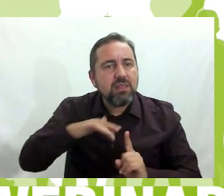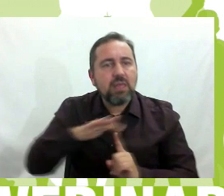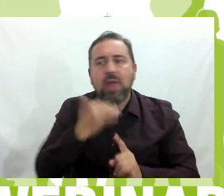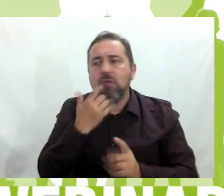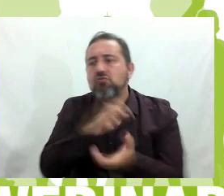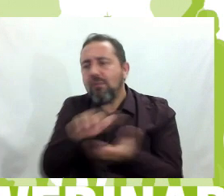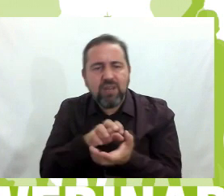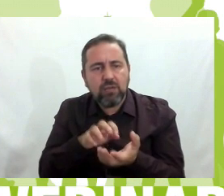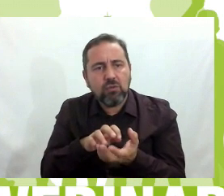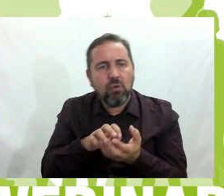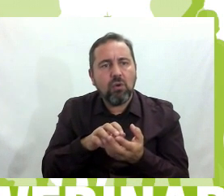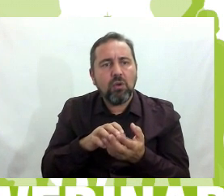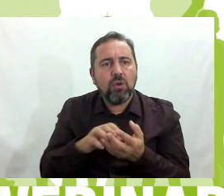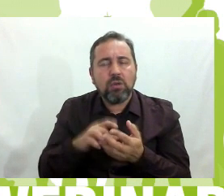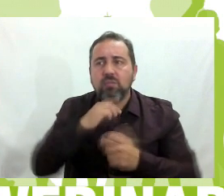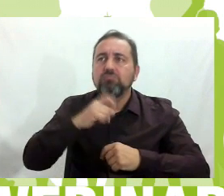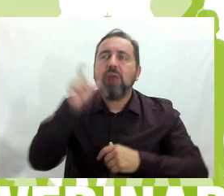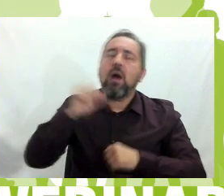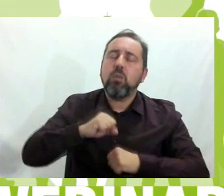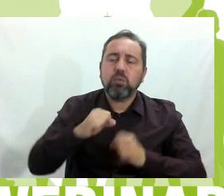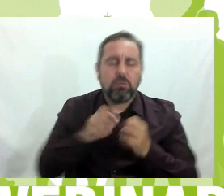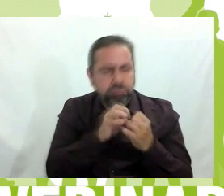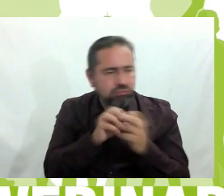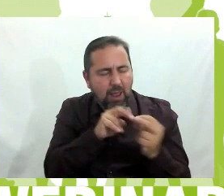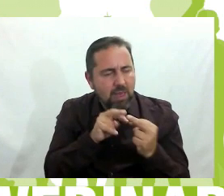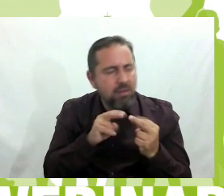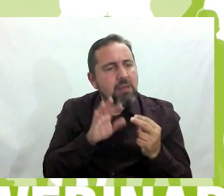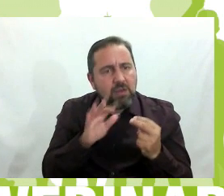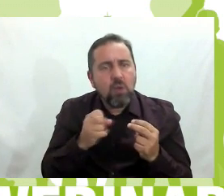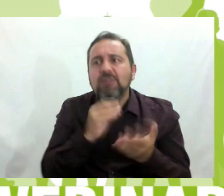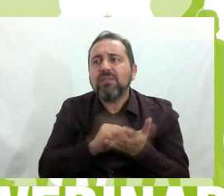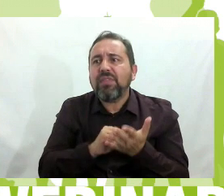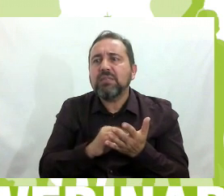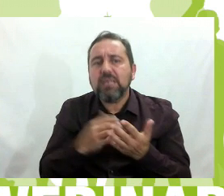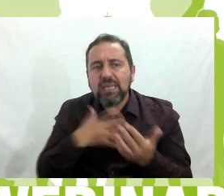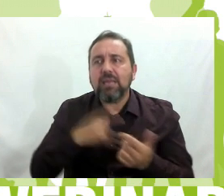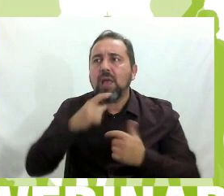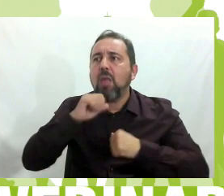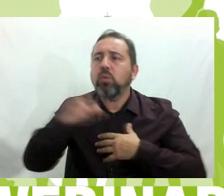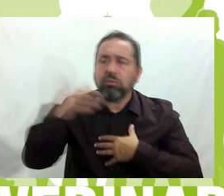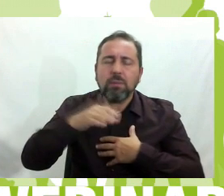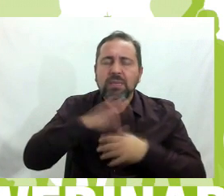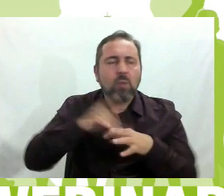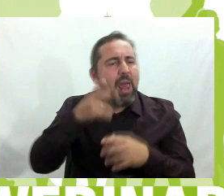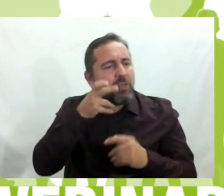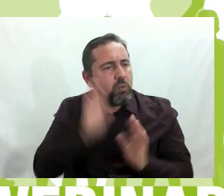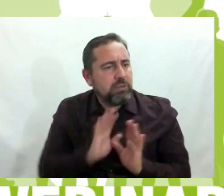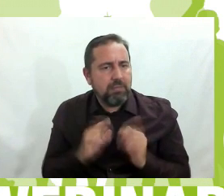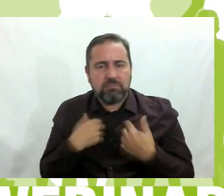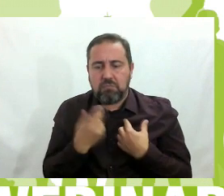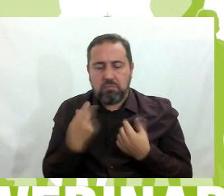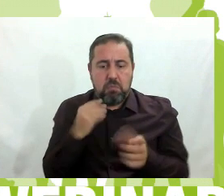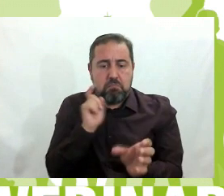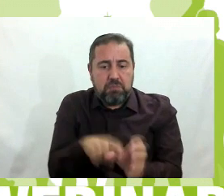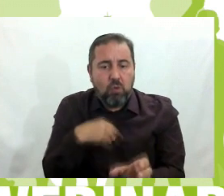conflicto se acercan al adulto, hablan entre ellos pero solamente a veces quieren que el adulto les esté escuchando. Muchas veces no tenemos ni que